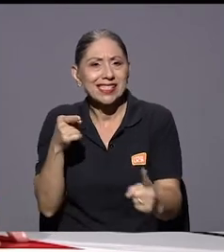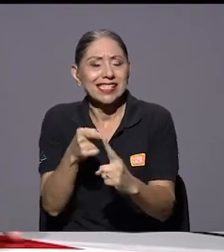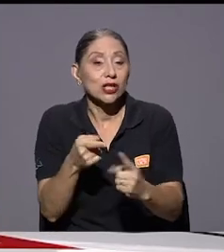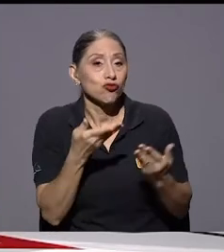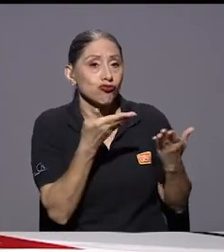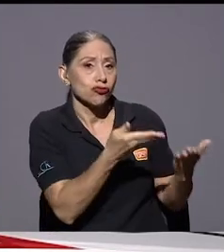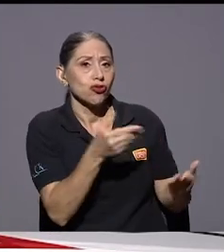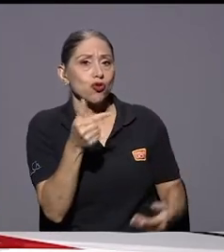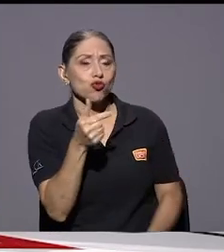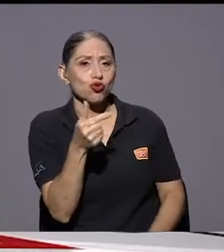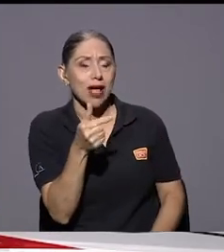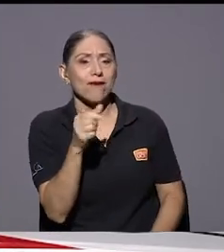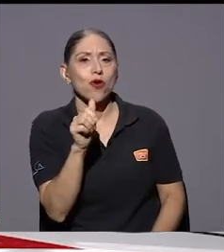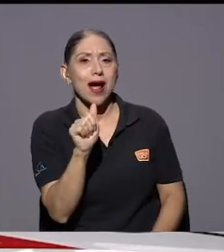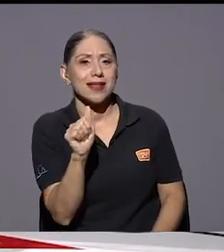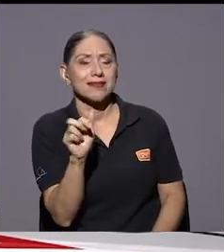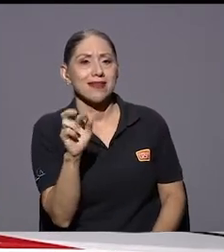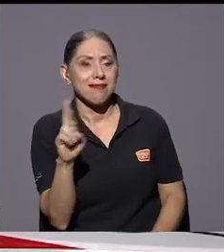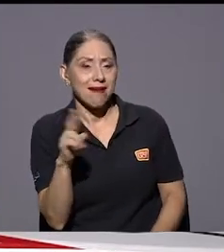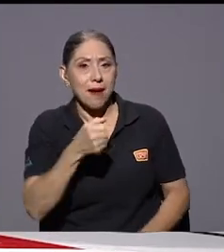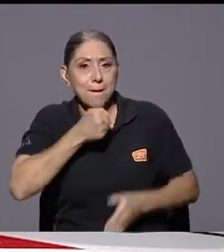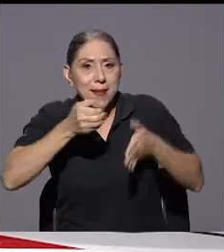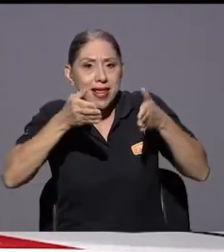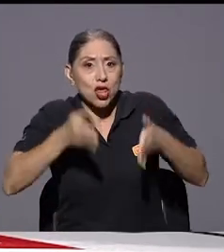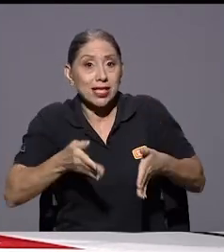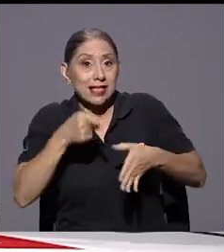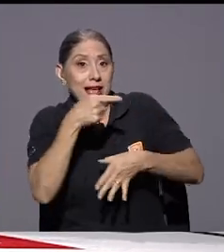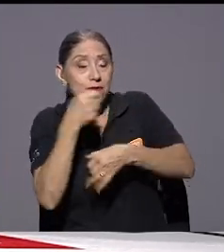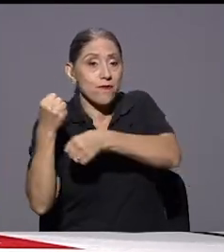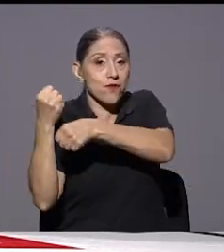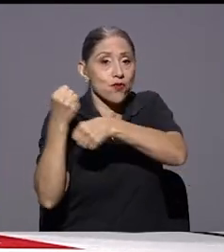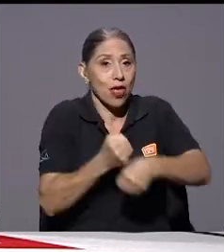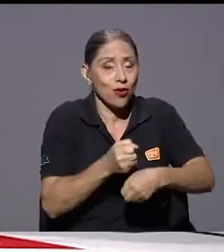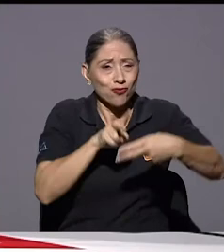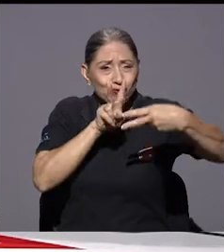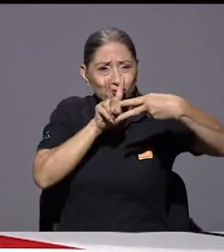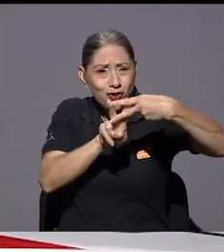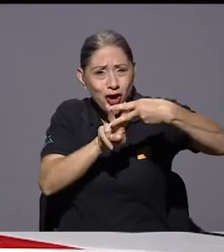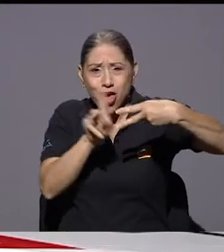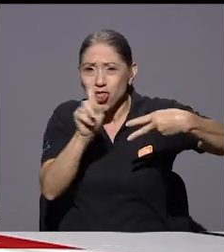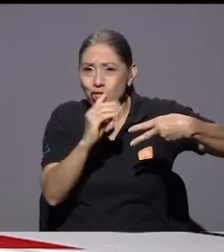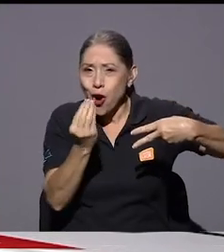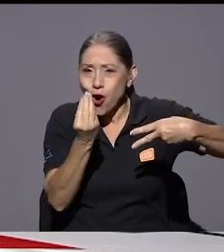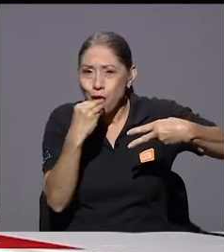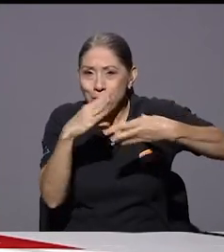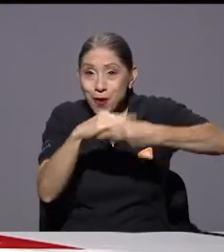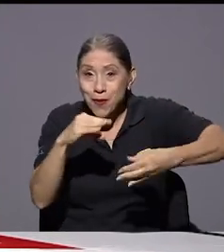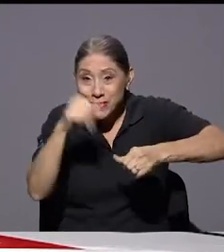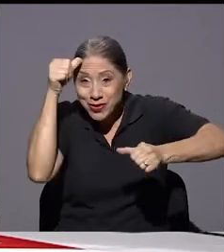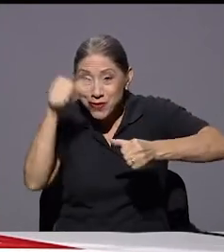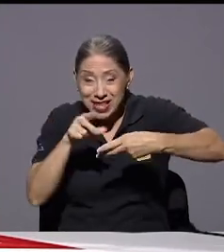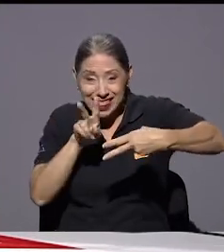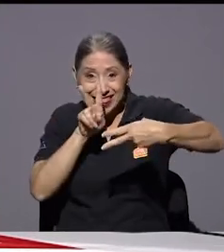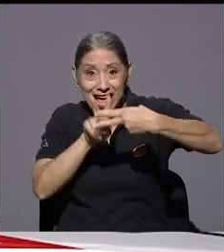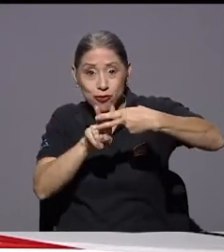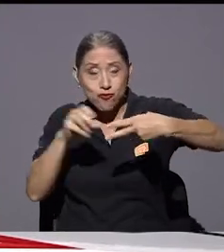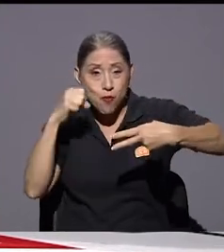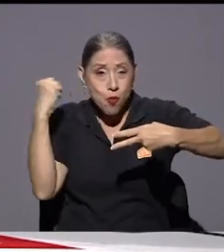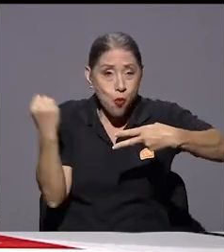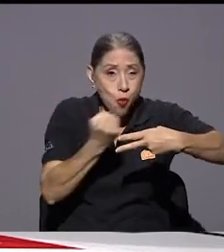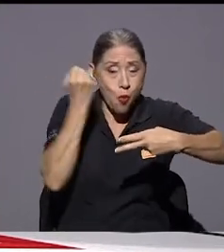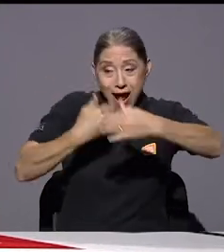Arias Bretana periodista fundador de No Coma Cuento recuerden ese hashtag potentísimo en proceso electoral 2018